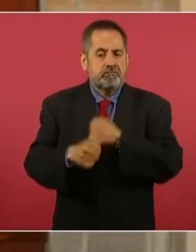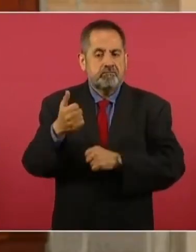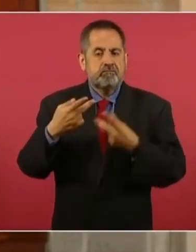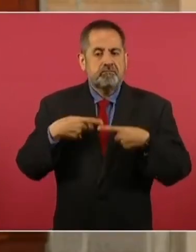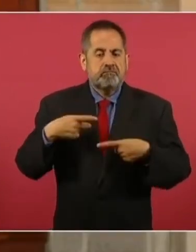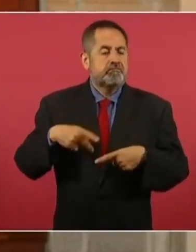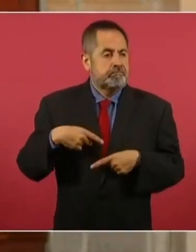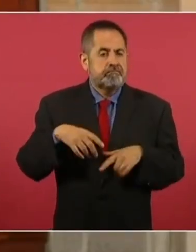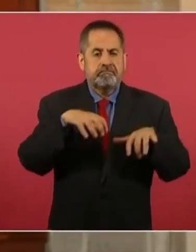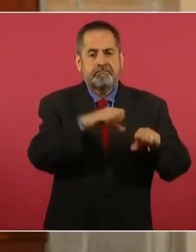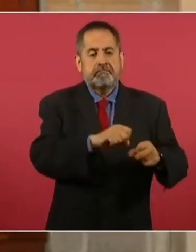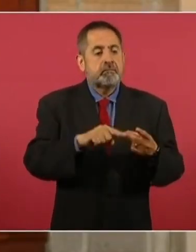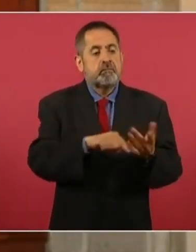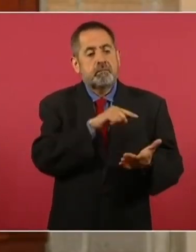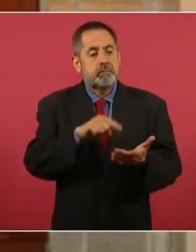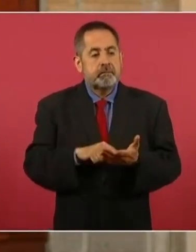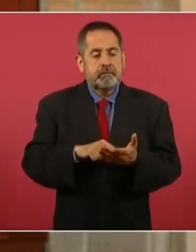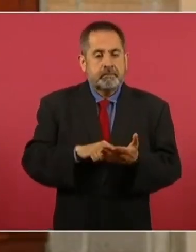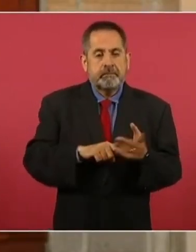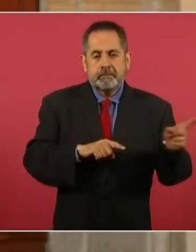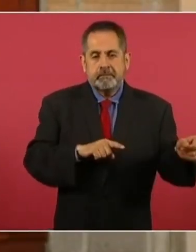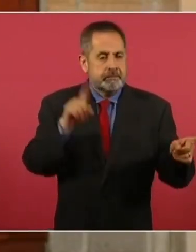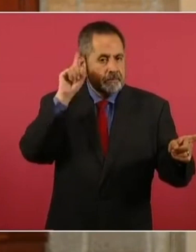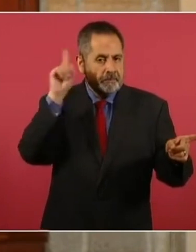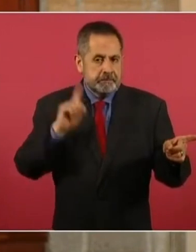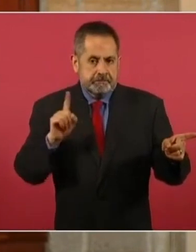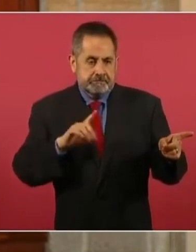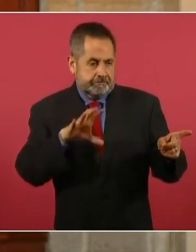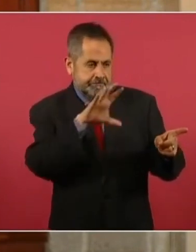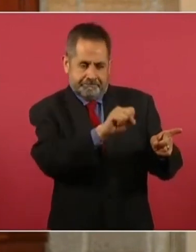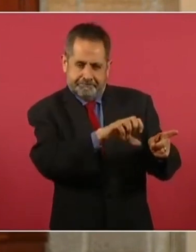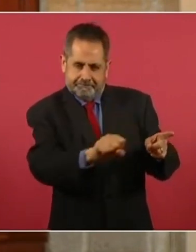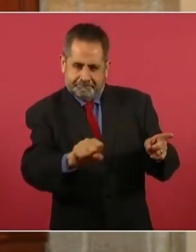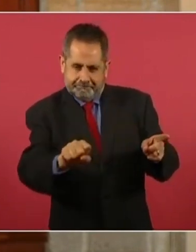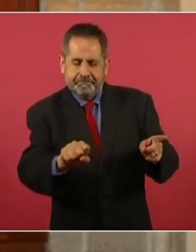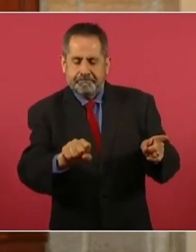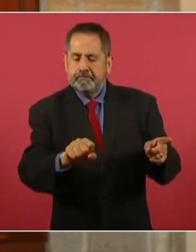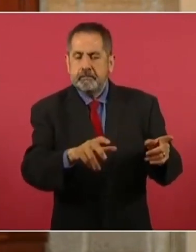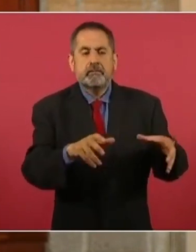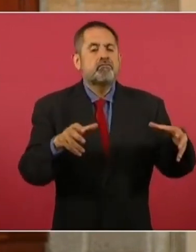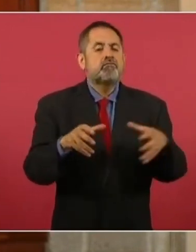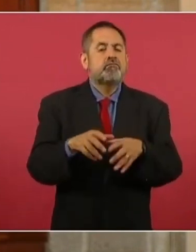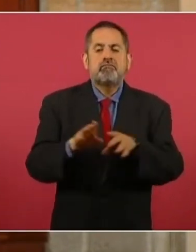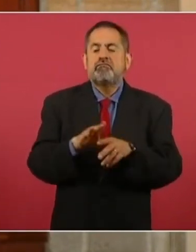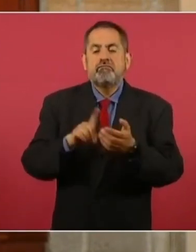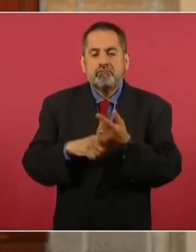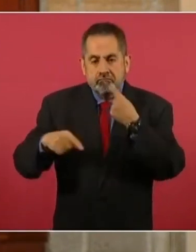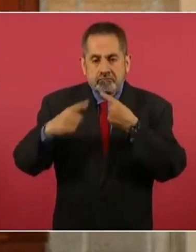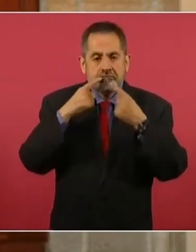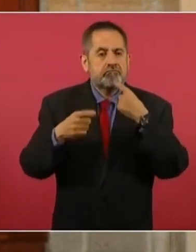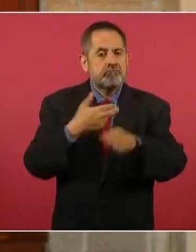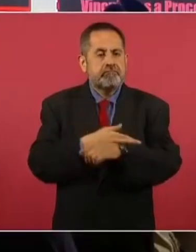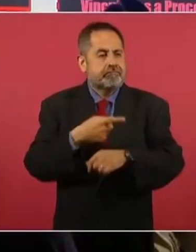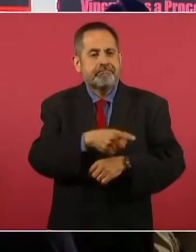detenidos en el municipio de Jerez, Zacatecas, sujetos que habían estado generando actos de violencia,